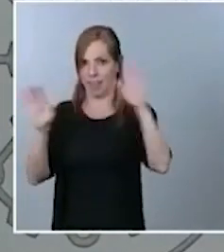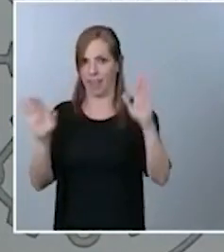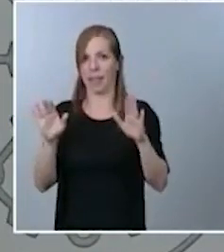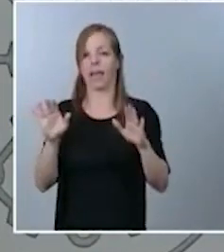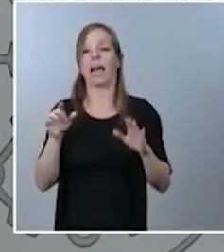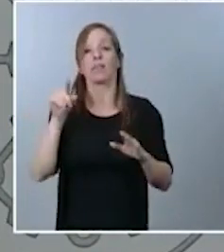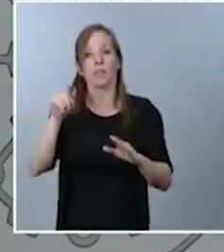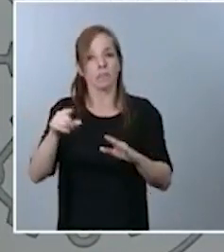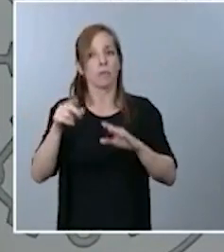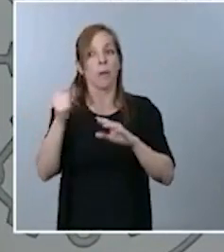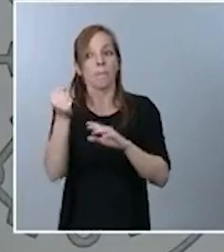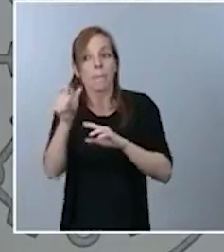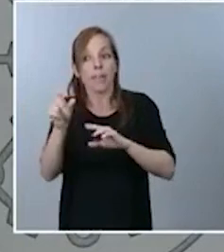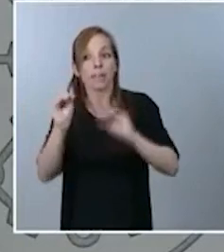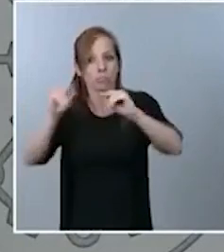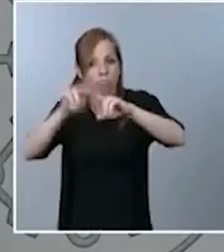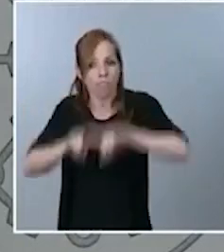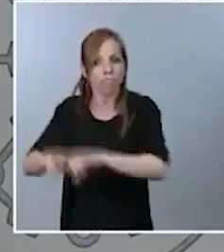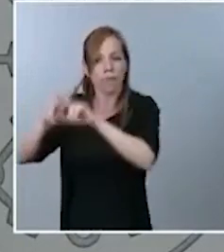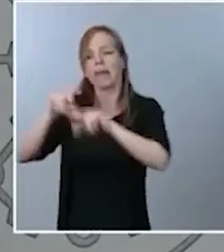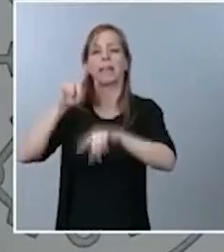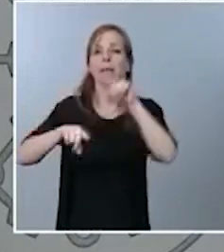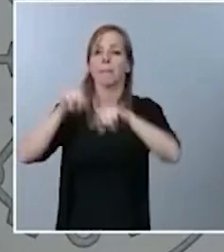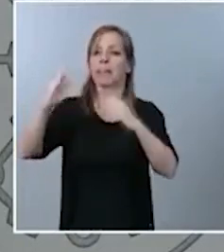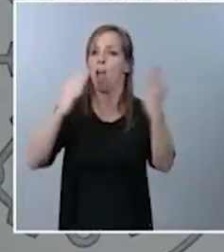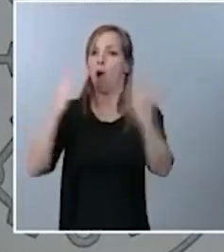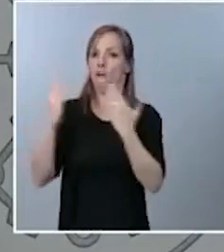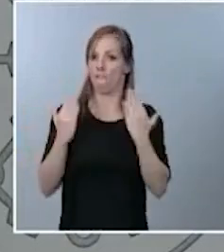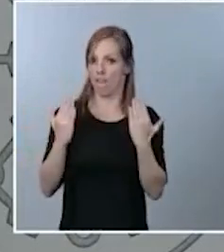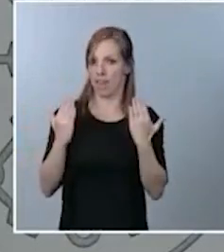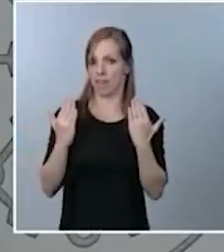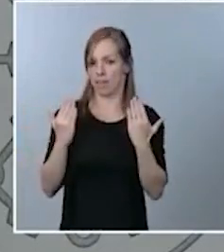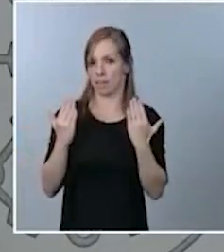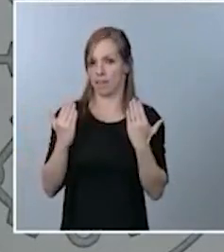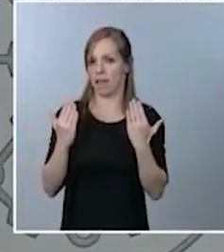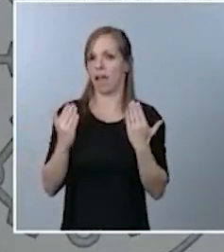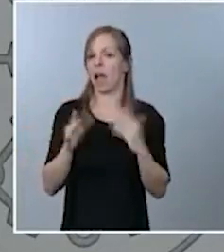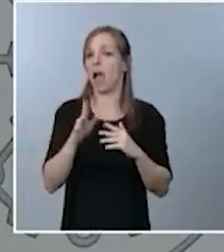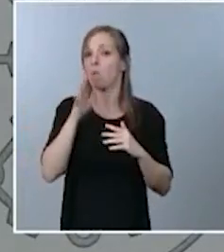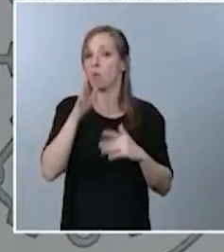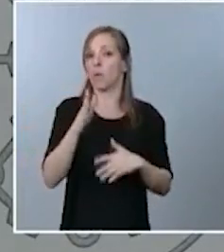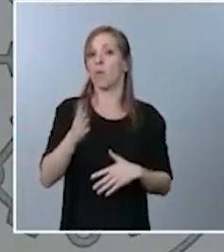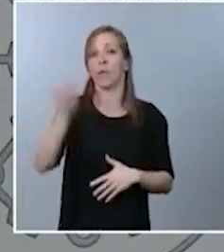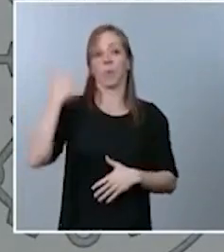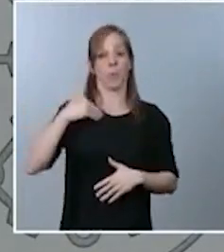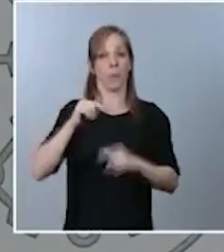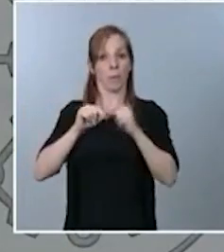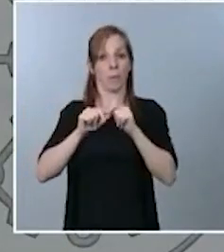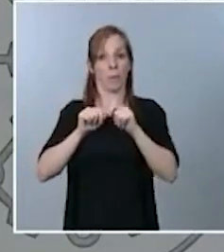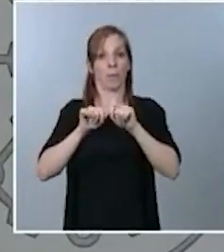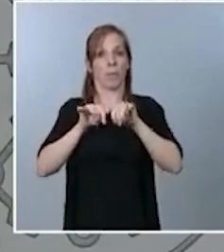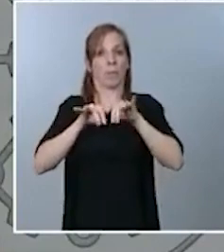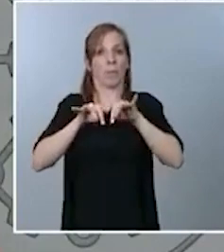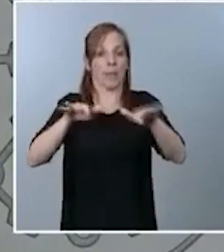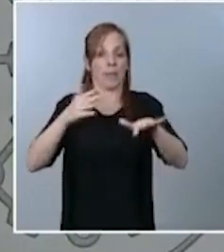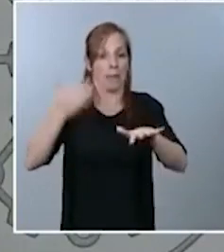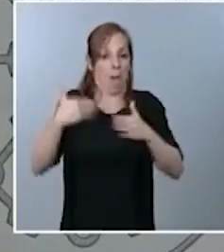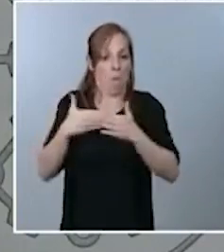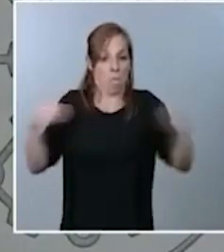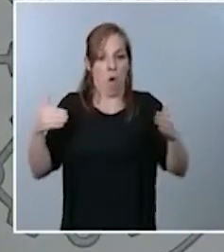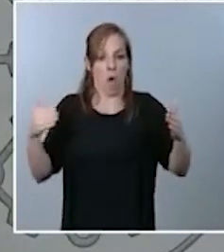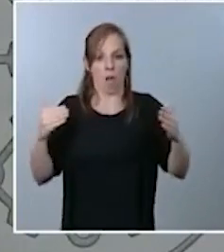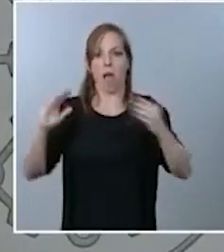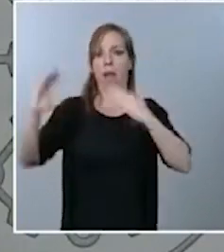función de la oferta que actualmente tenemos disponible, porque en aquellos momentos, al principio de la pandemia, dada la oferta limitada